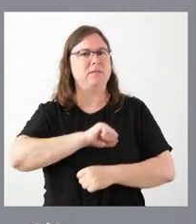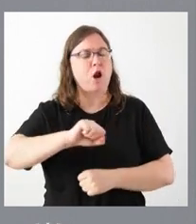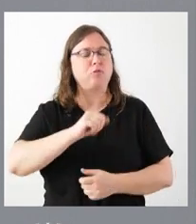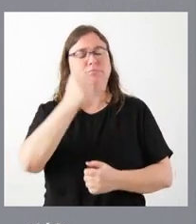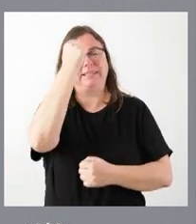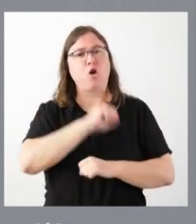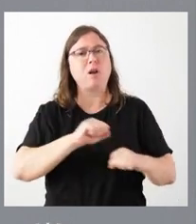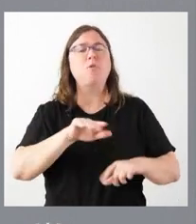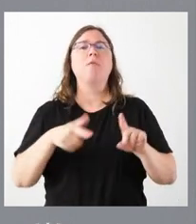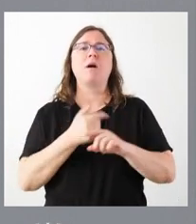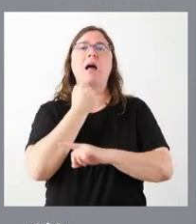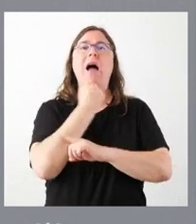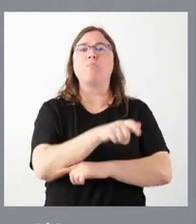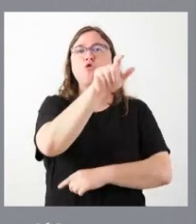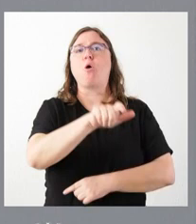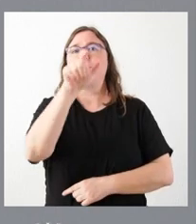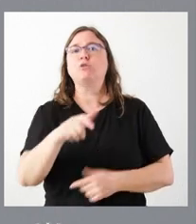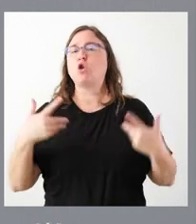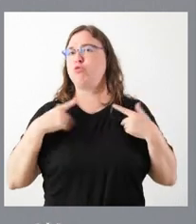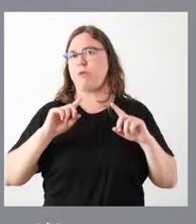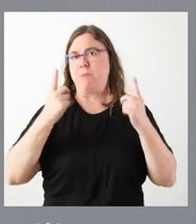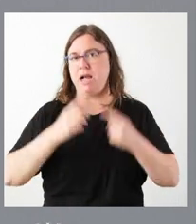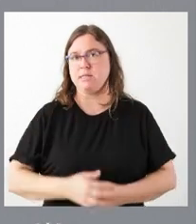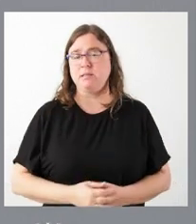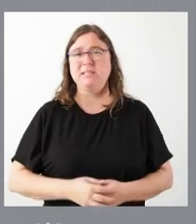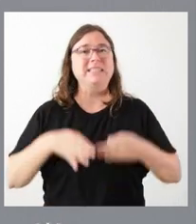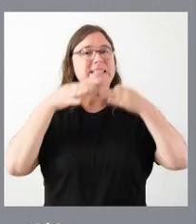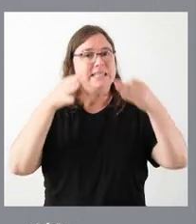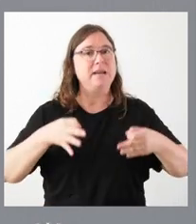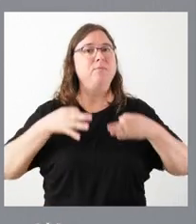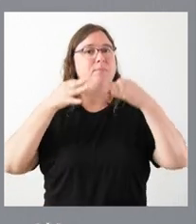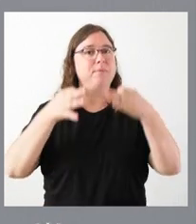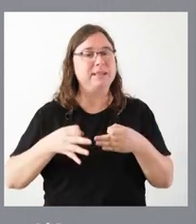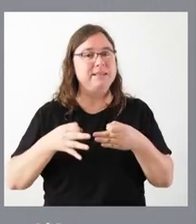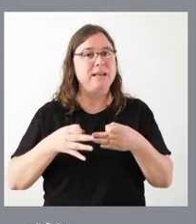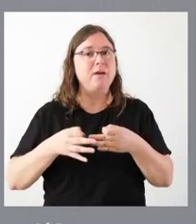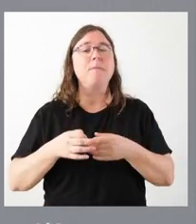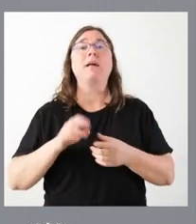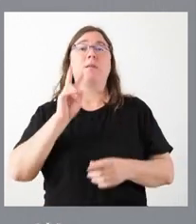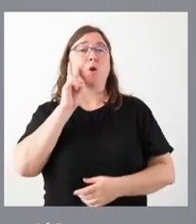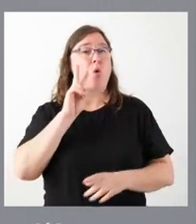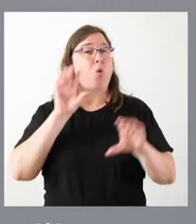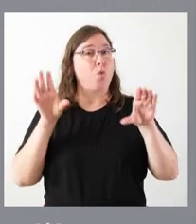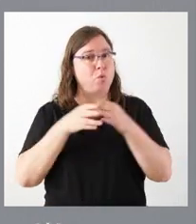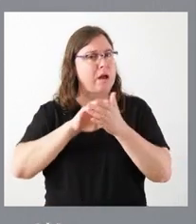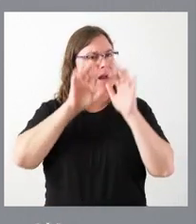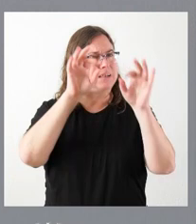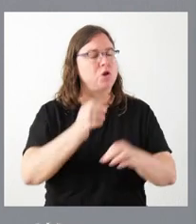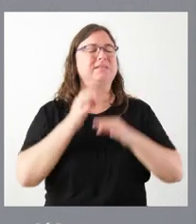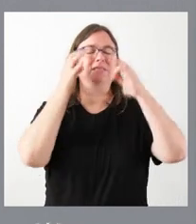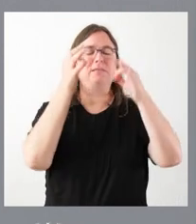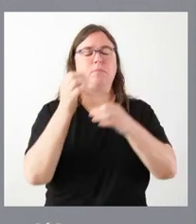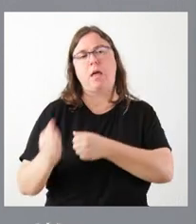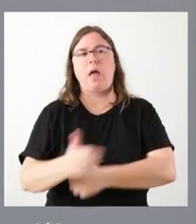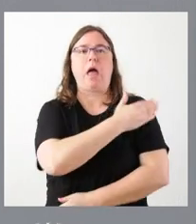clara de estar cerca de las personas que más han sufrido. Siempre verán a la Junta de Castilla y León al lado de las víctimas